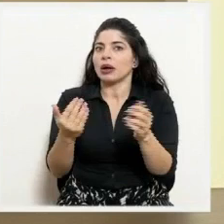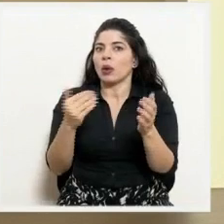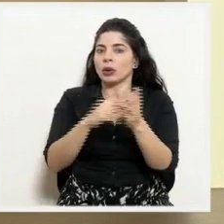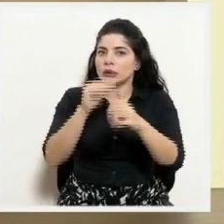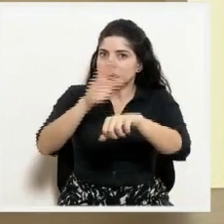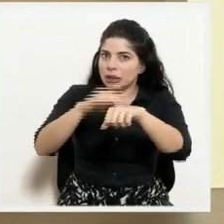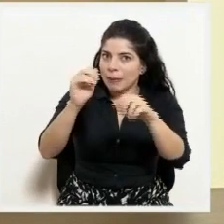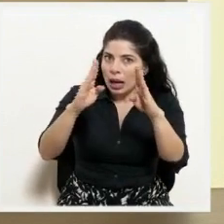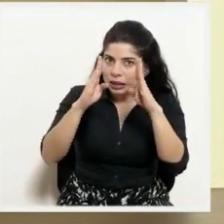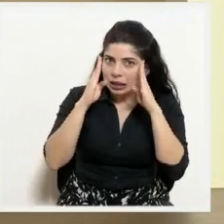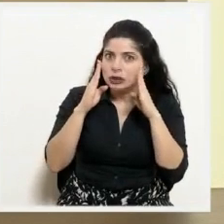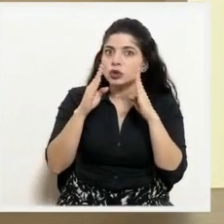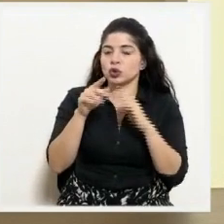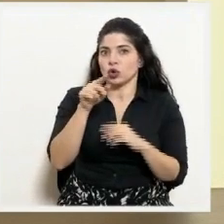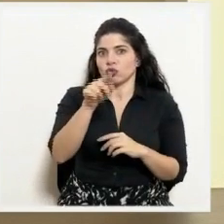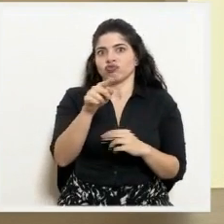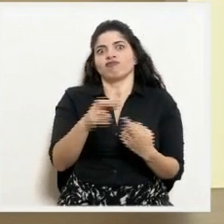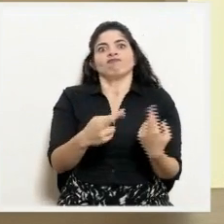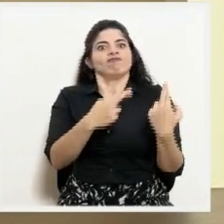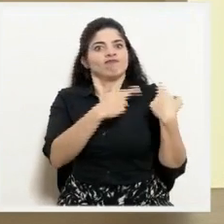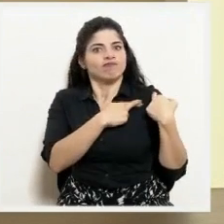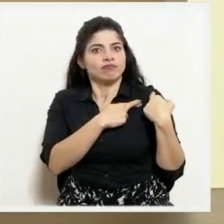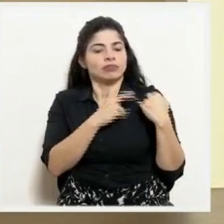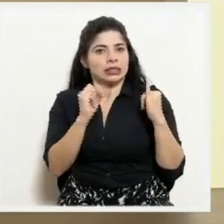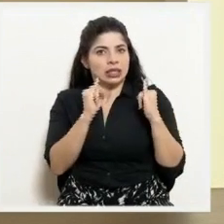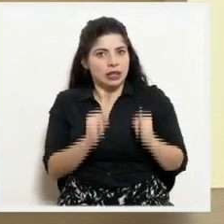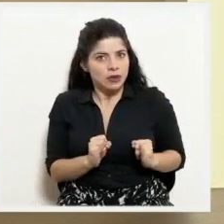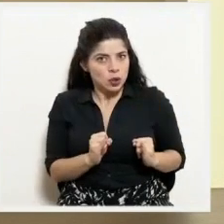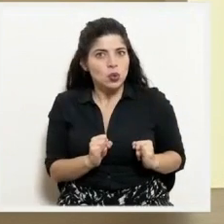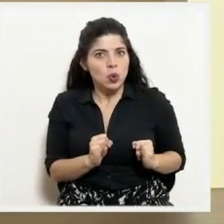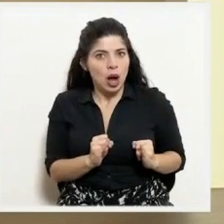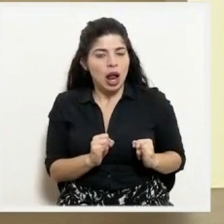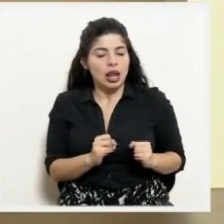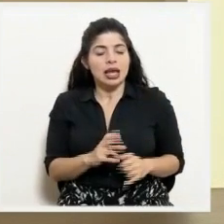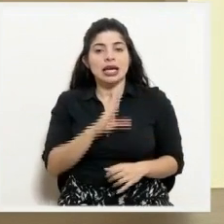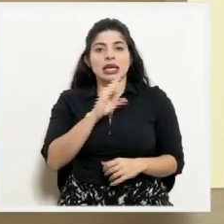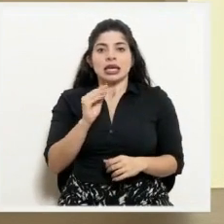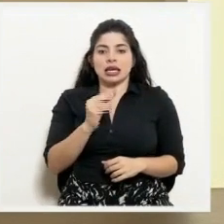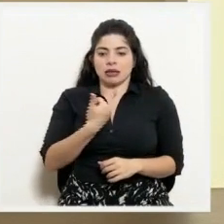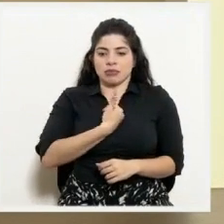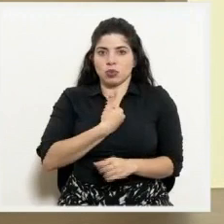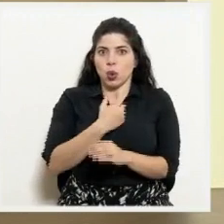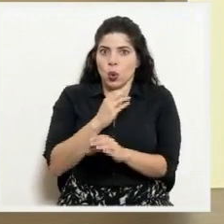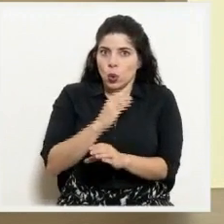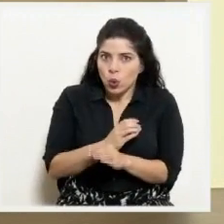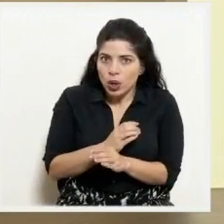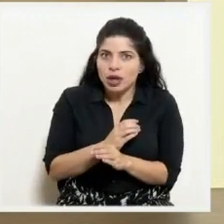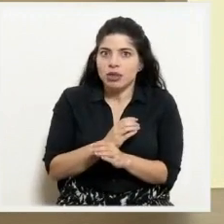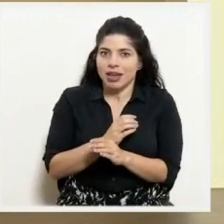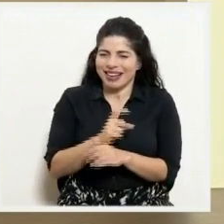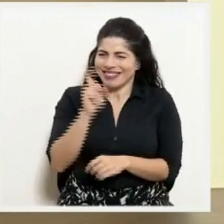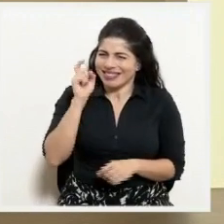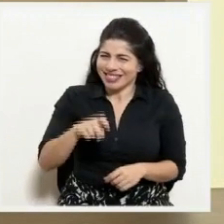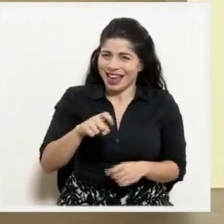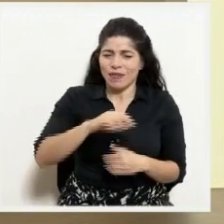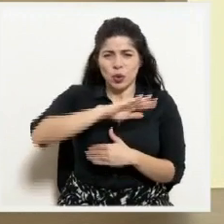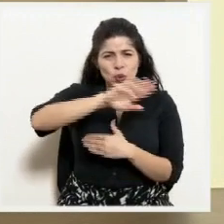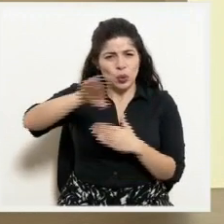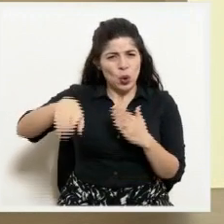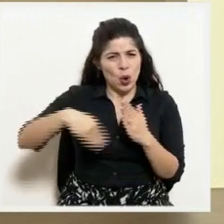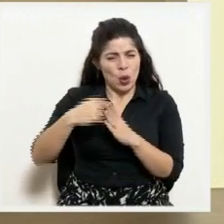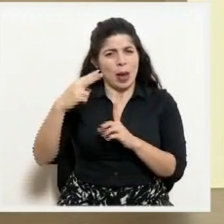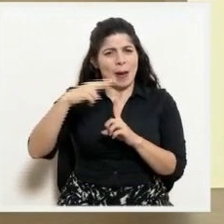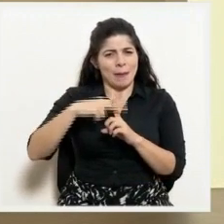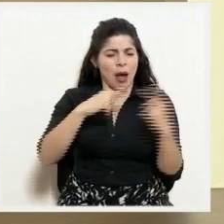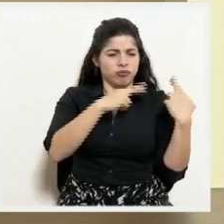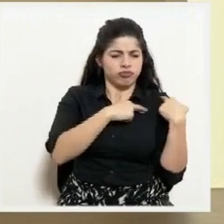al principio de responsabilidad individual y al principio de autocuidado que debemos tener todas y todos